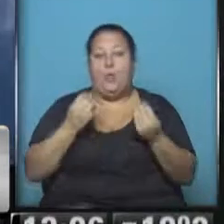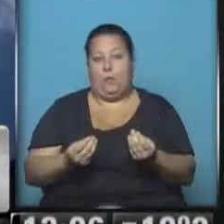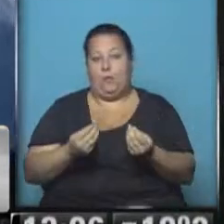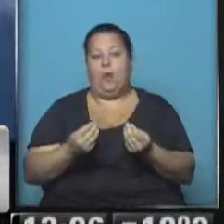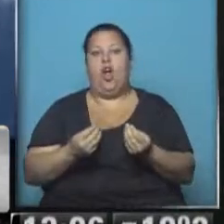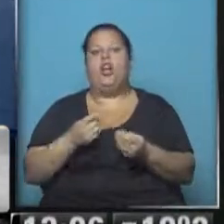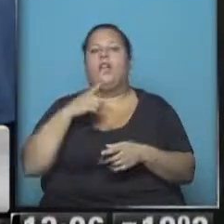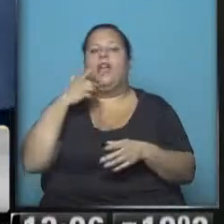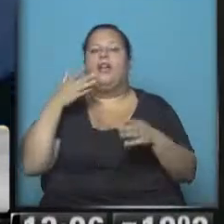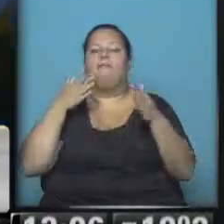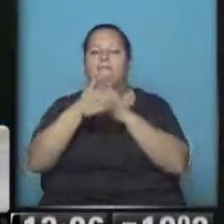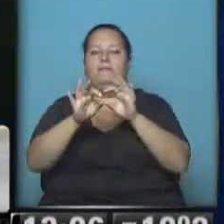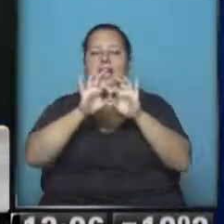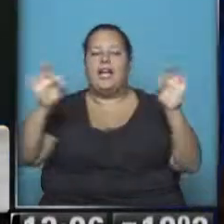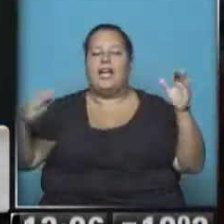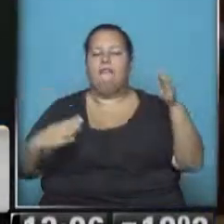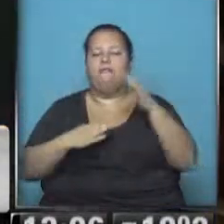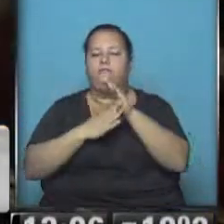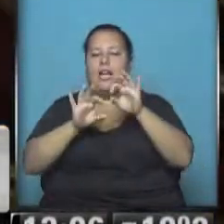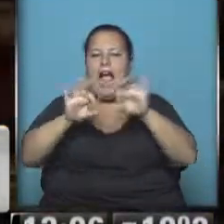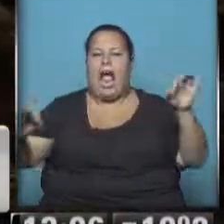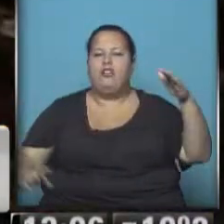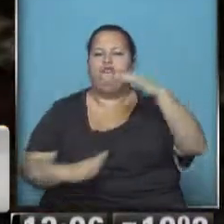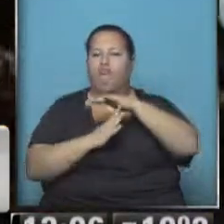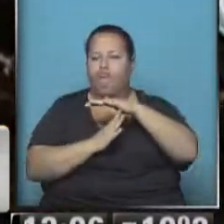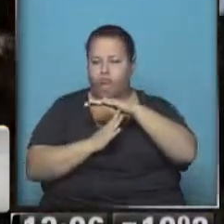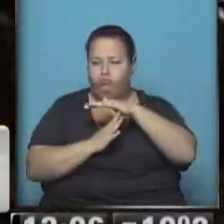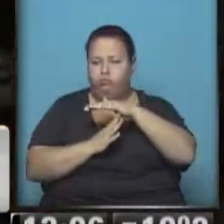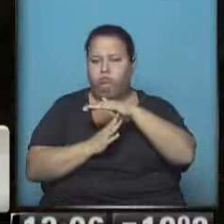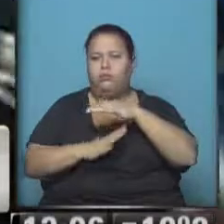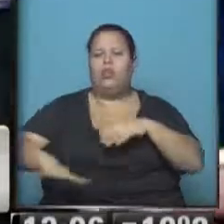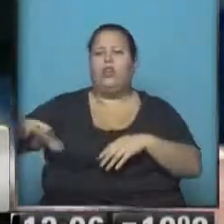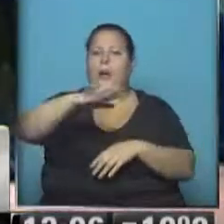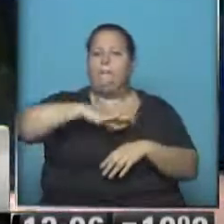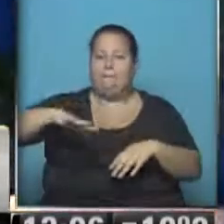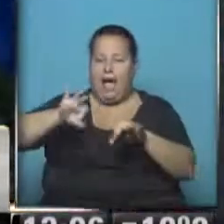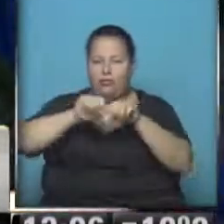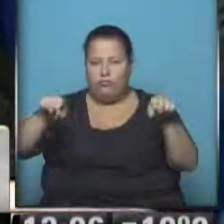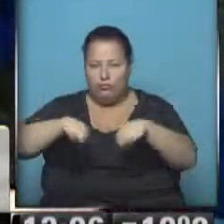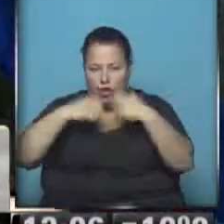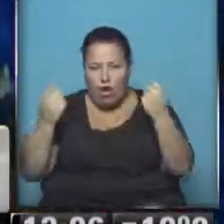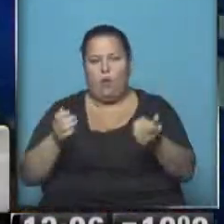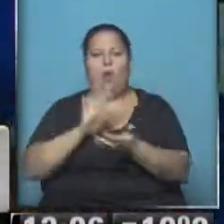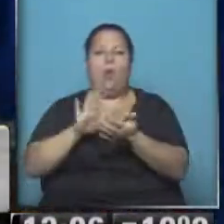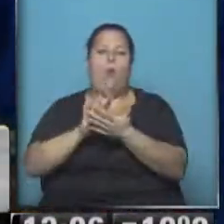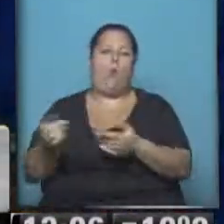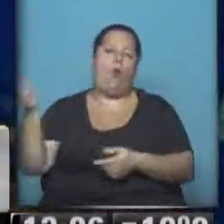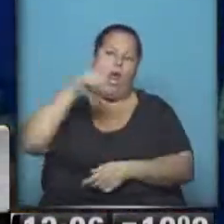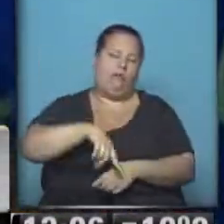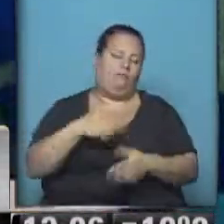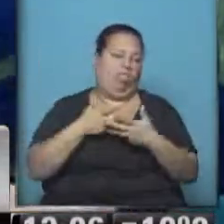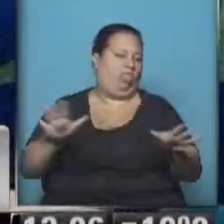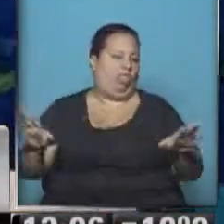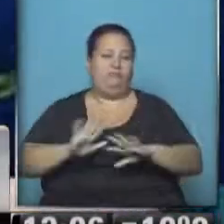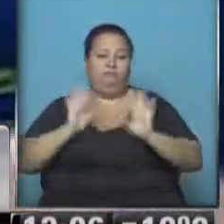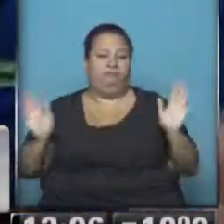atravesado un caño maestro en todo el patio, volvieron atrás la obra y